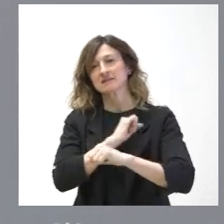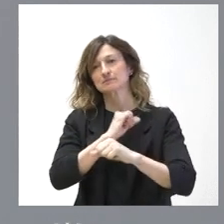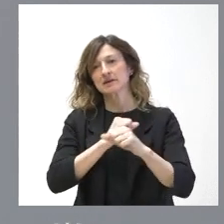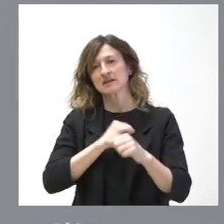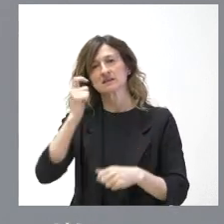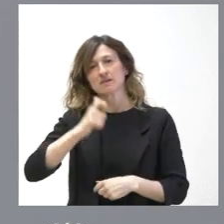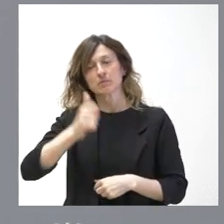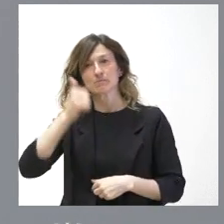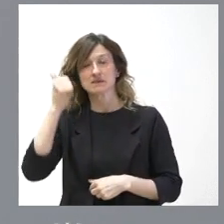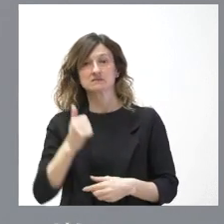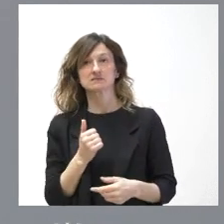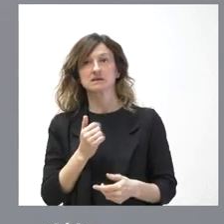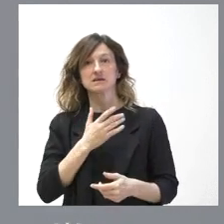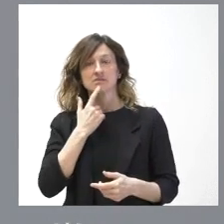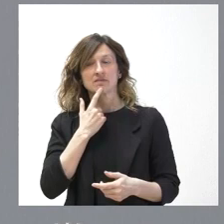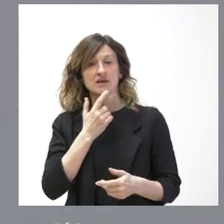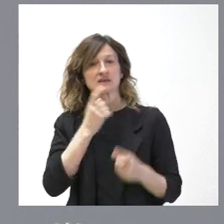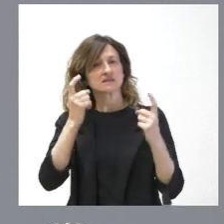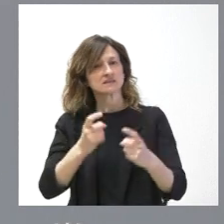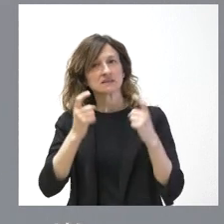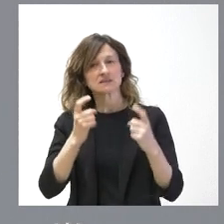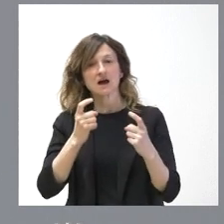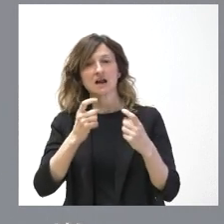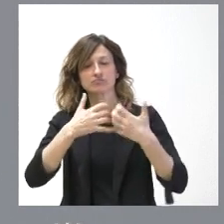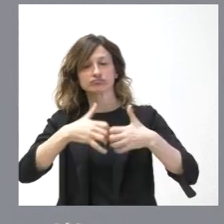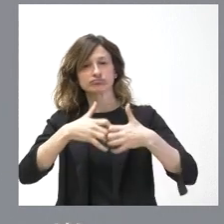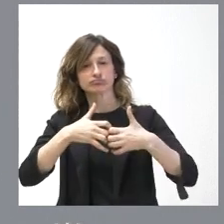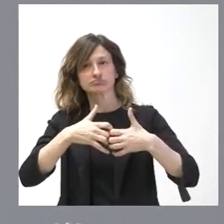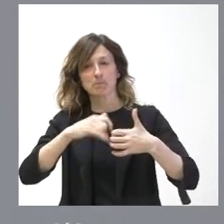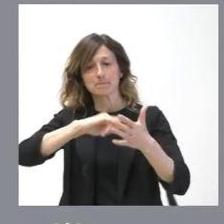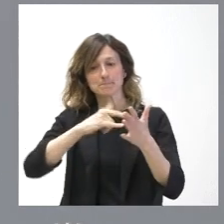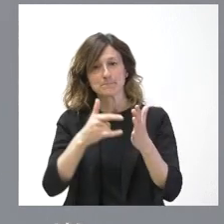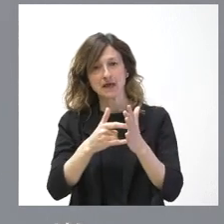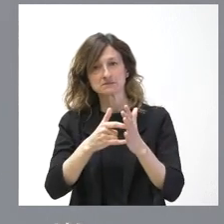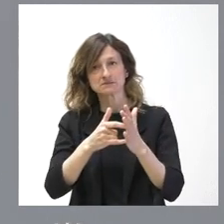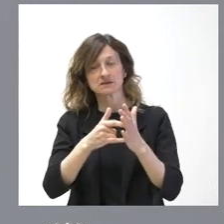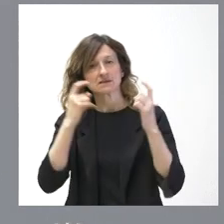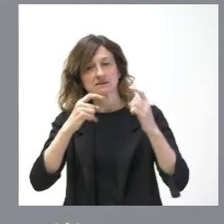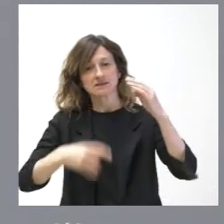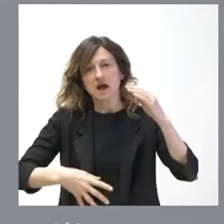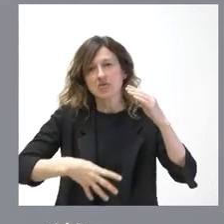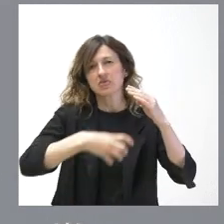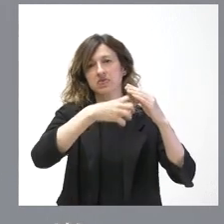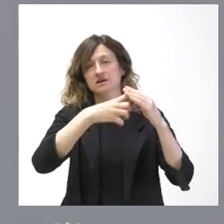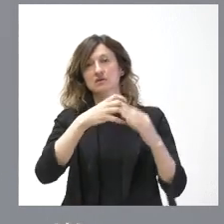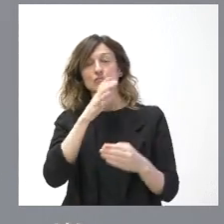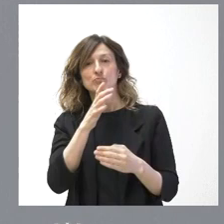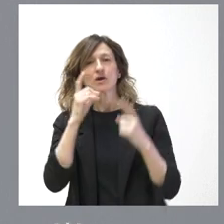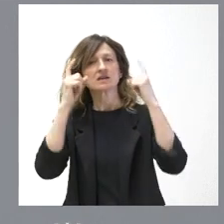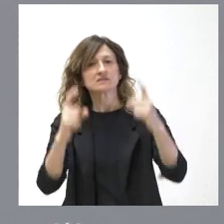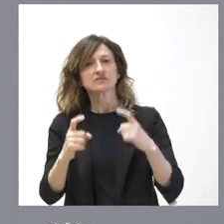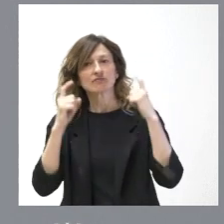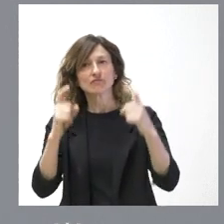Para ello, vamos a utilizar todos los medios disponibles en que hemos puesto en marcha en este plan que está permitiendo su reducción y que tiene que ver con un esfuerzo